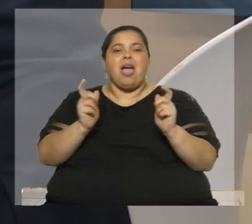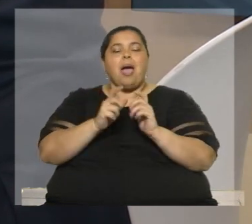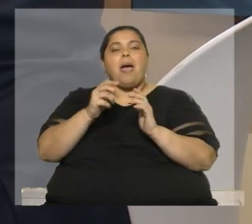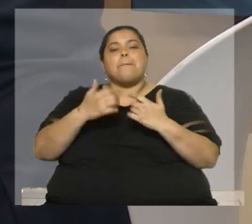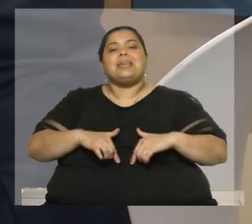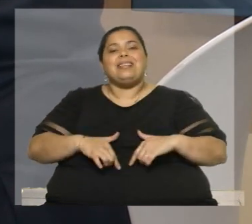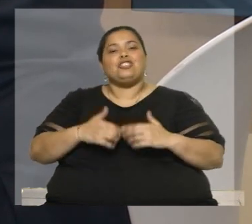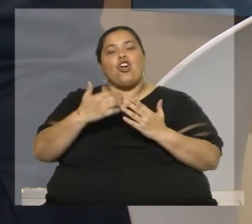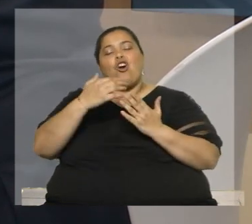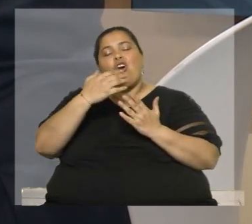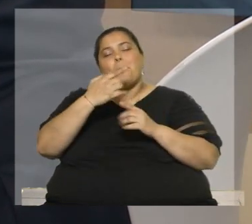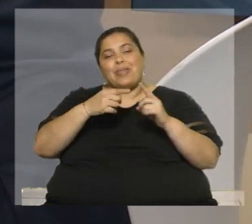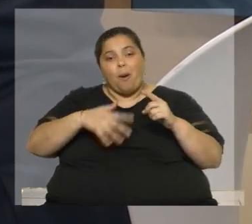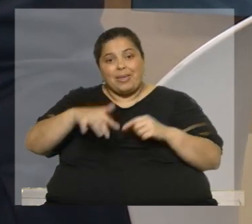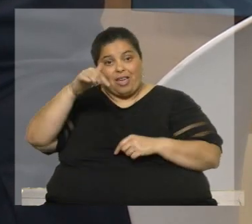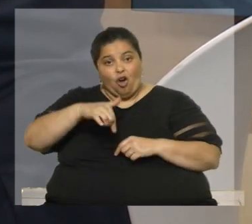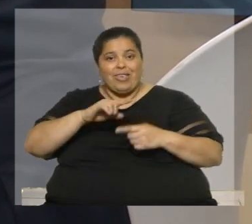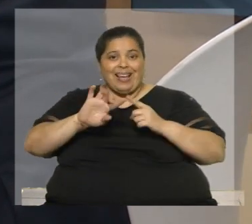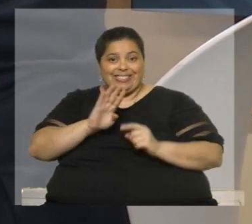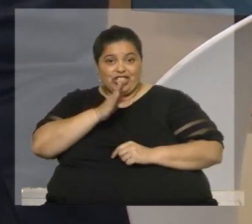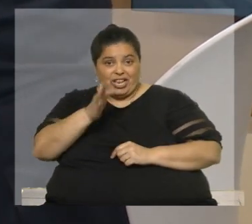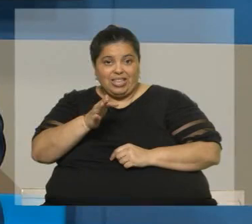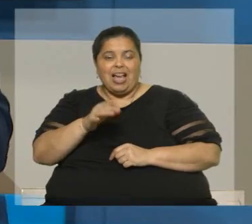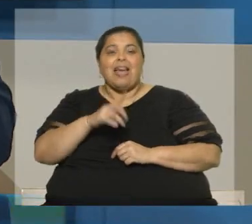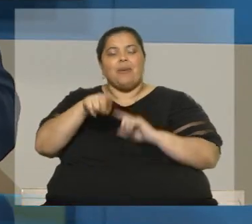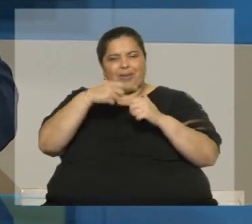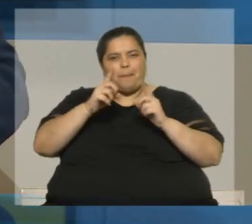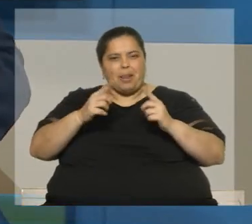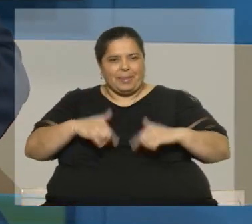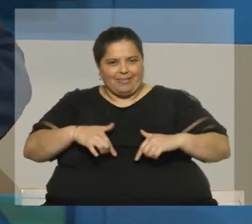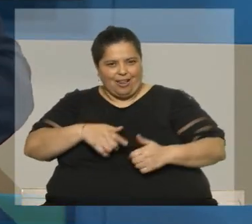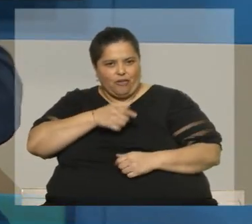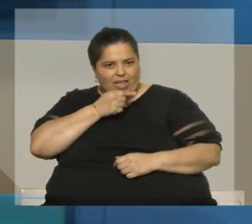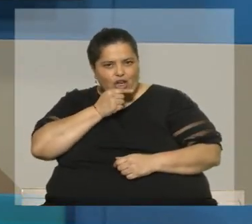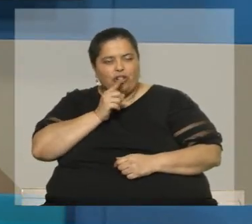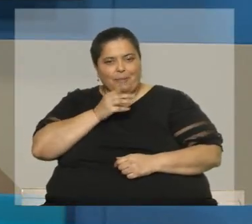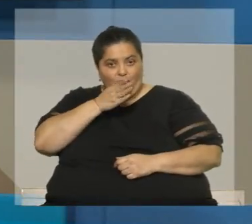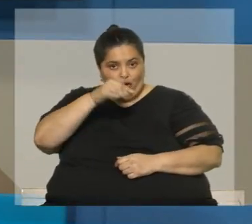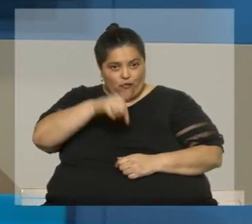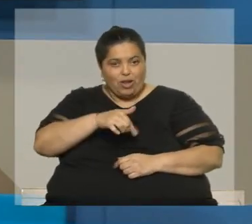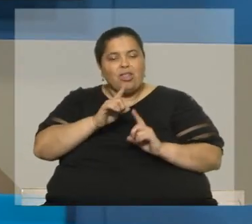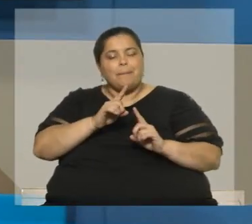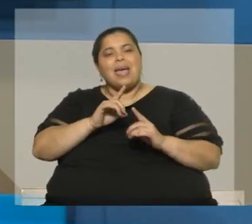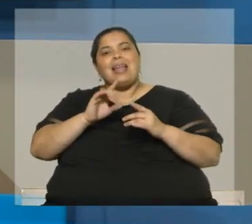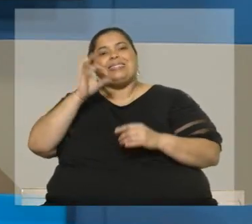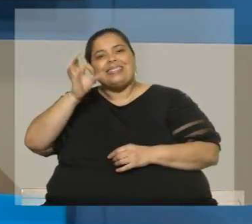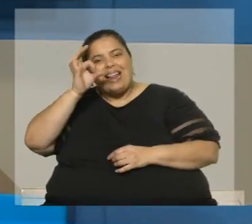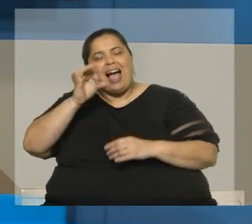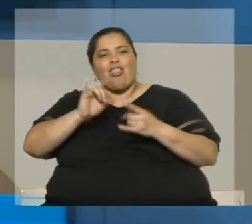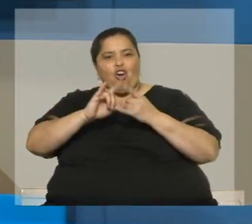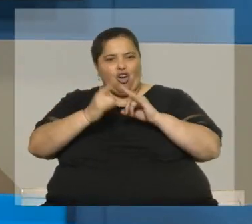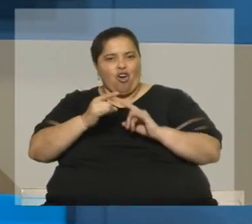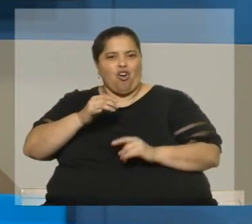la agenda de ustedes, hoy la Cancillería, así que va a seguir. Vamos a ir al Ministerio Interior también hoy, hemos estado en Senado y Congreso, en el Parlamento,